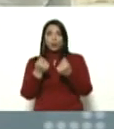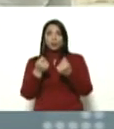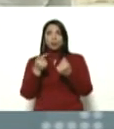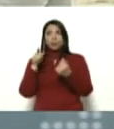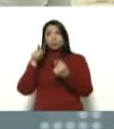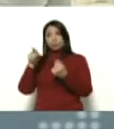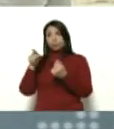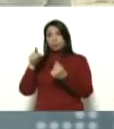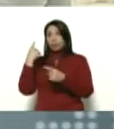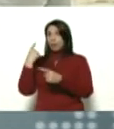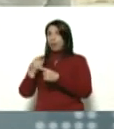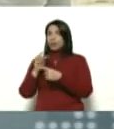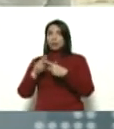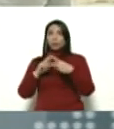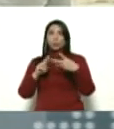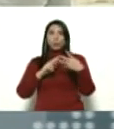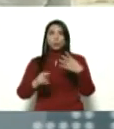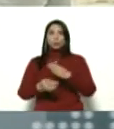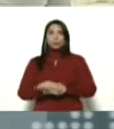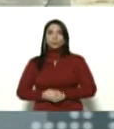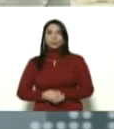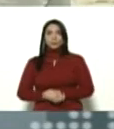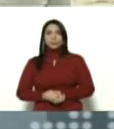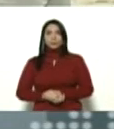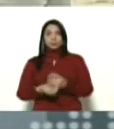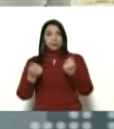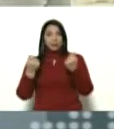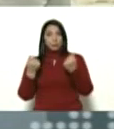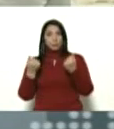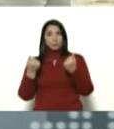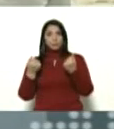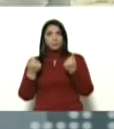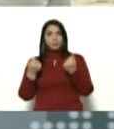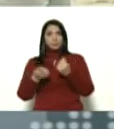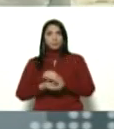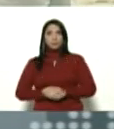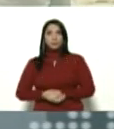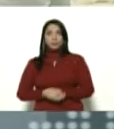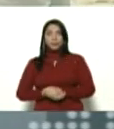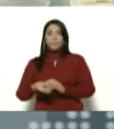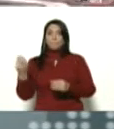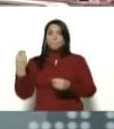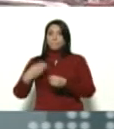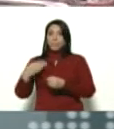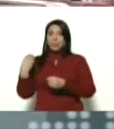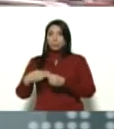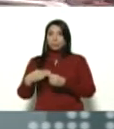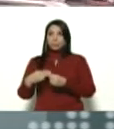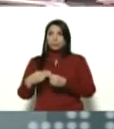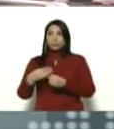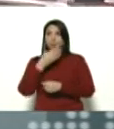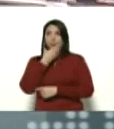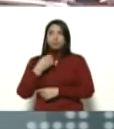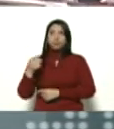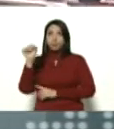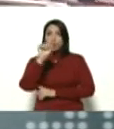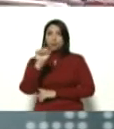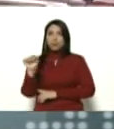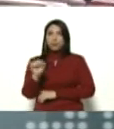los recursos los churupitos en petros y en bolívares